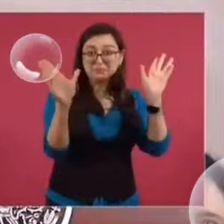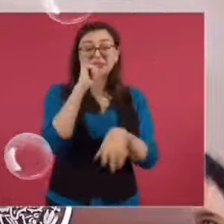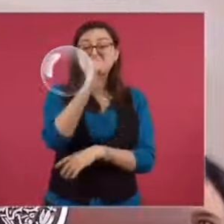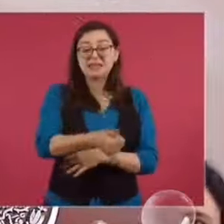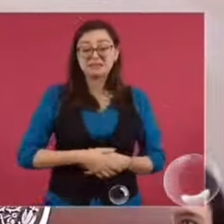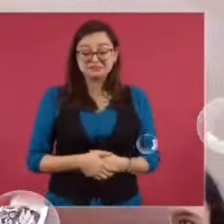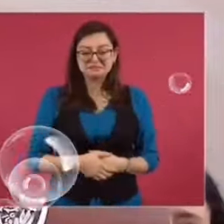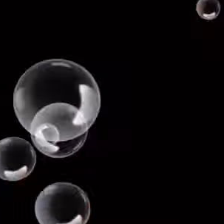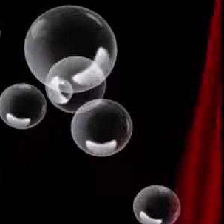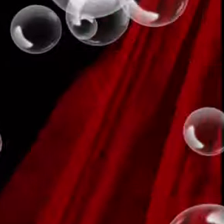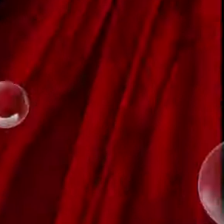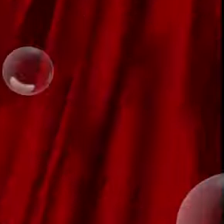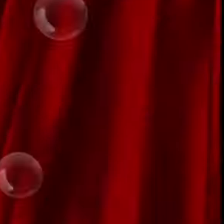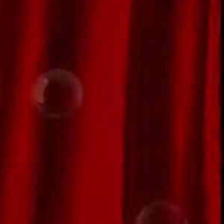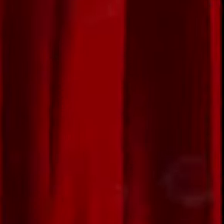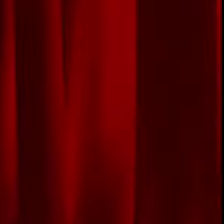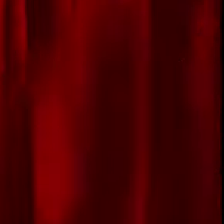no pasa absolutamente nada.